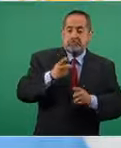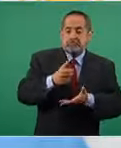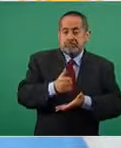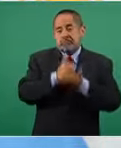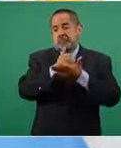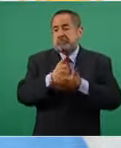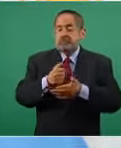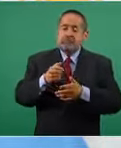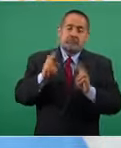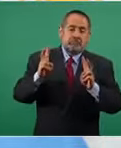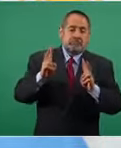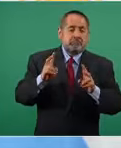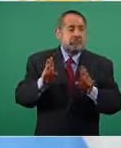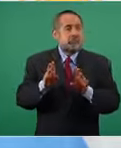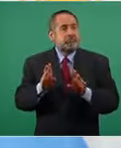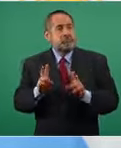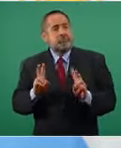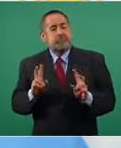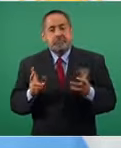con